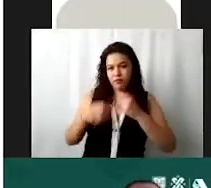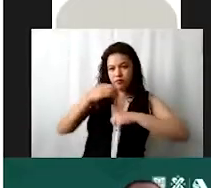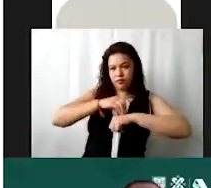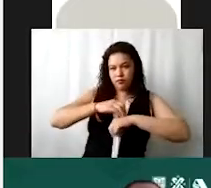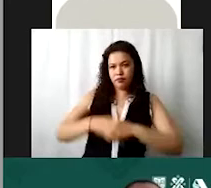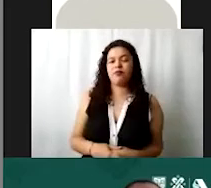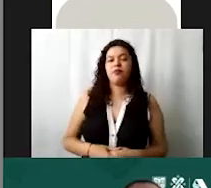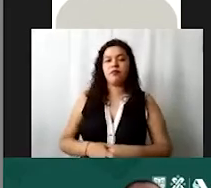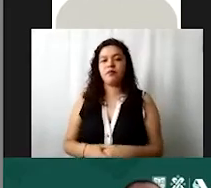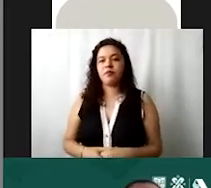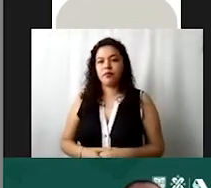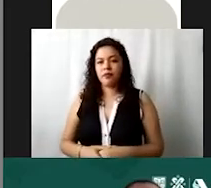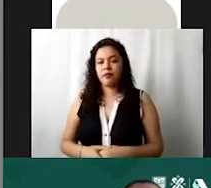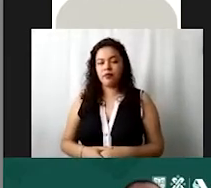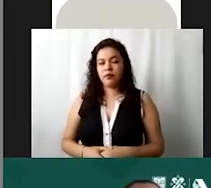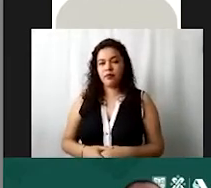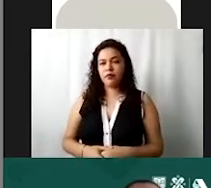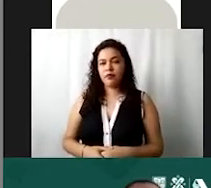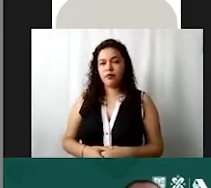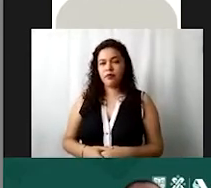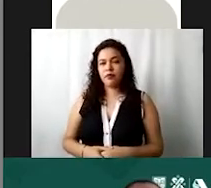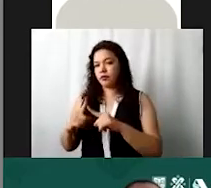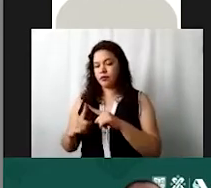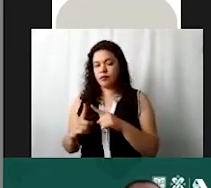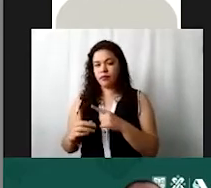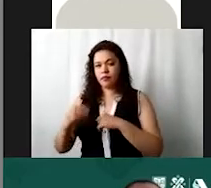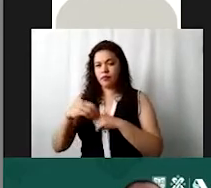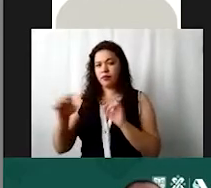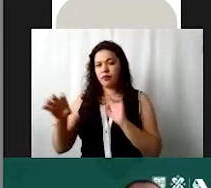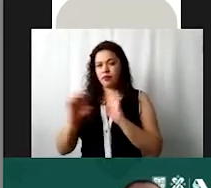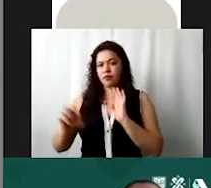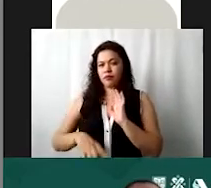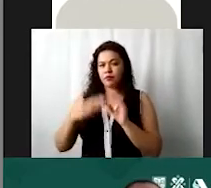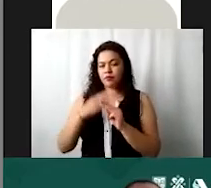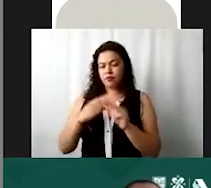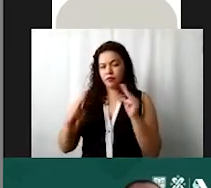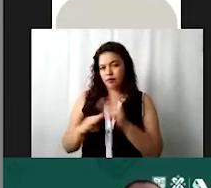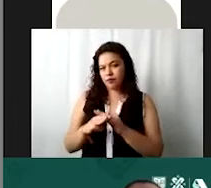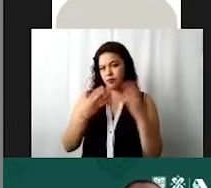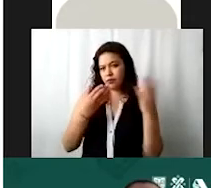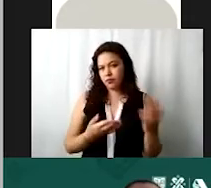Vamos a agregar. Vamos a poner, por ejemplo, mercancías y materiales.